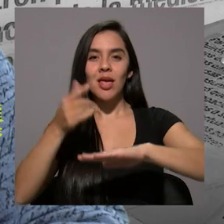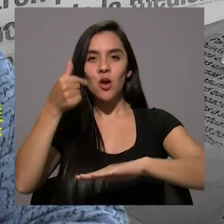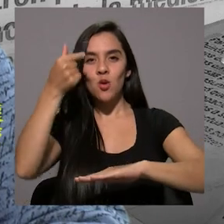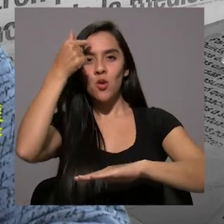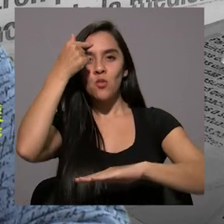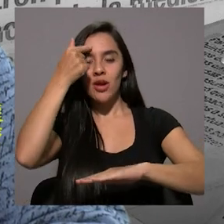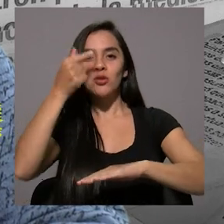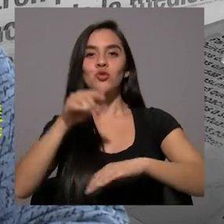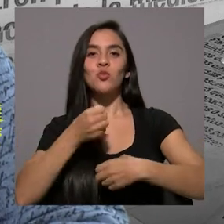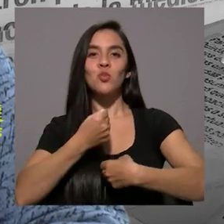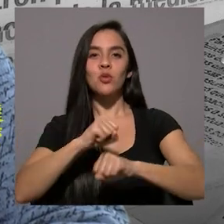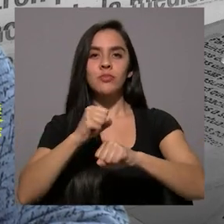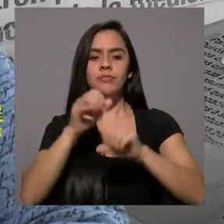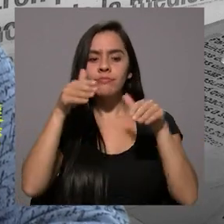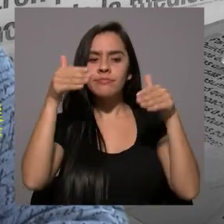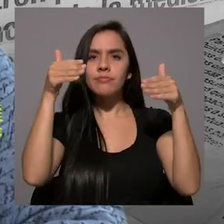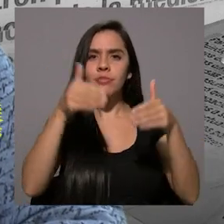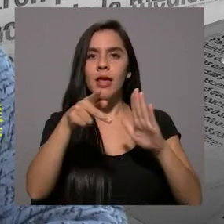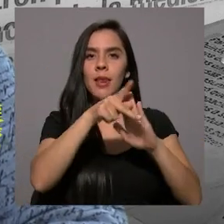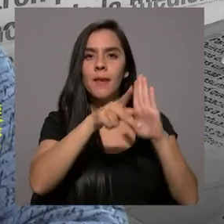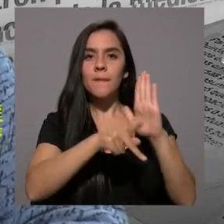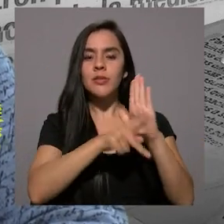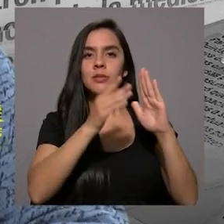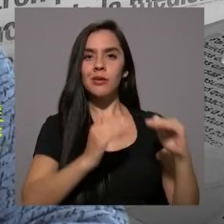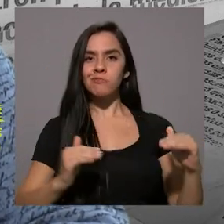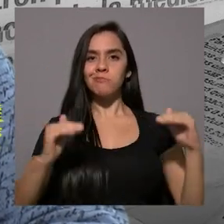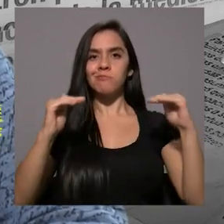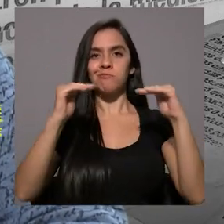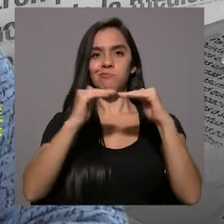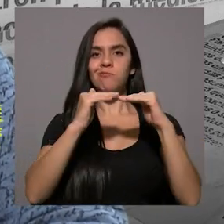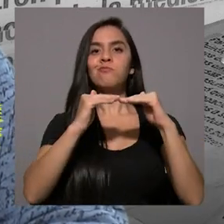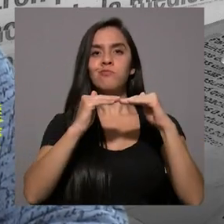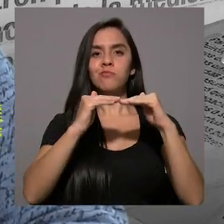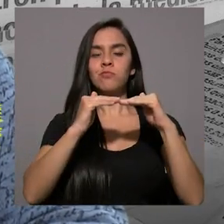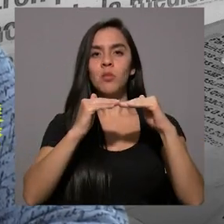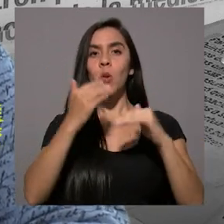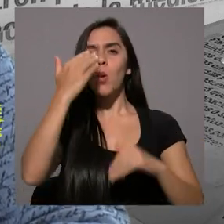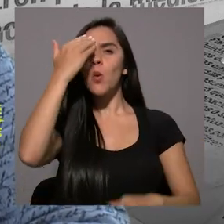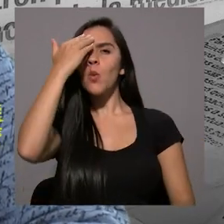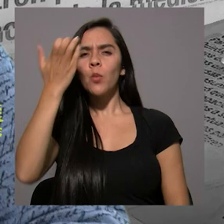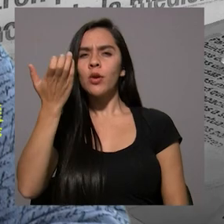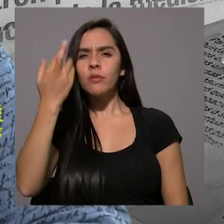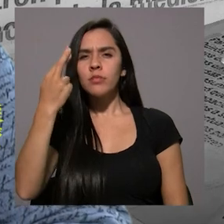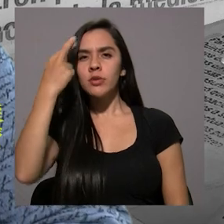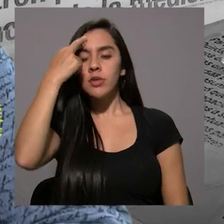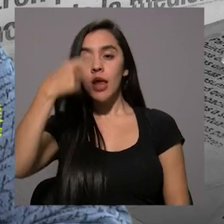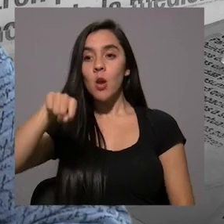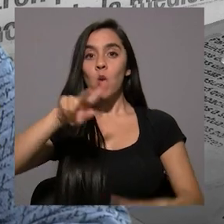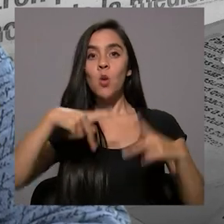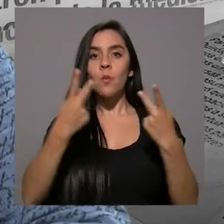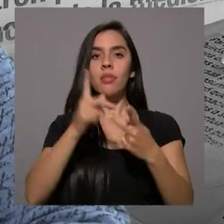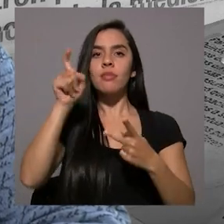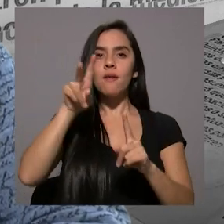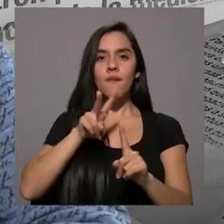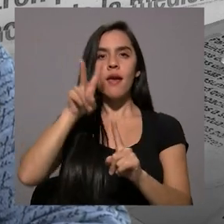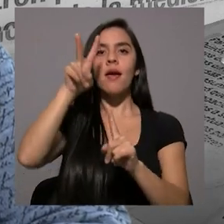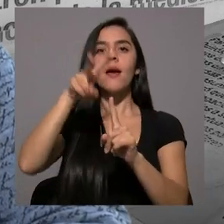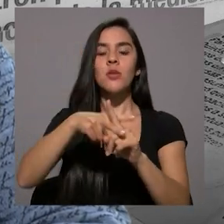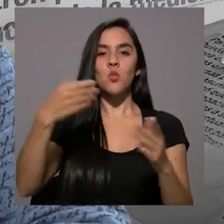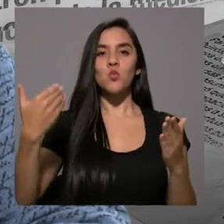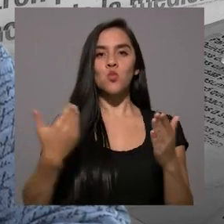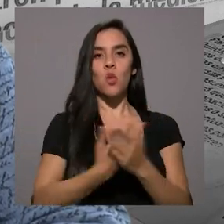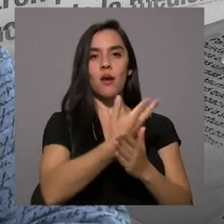locales. Nos centraremos en el principio de paridad horizontal, ya que los partidos debieron